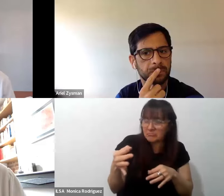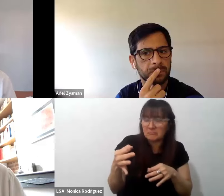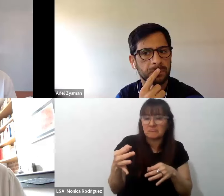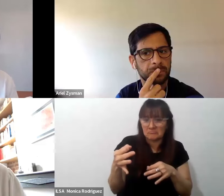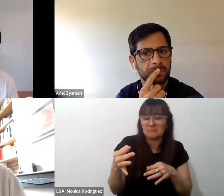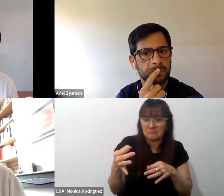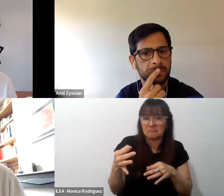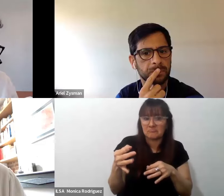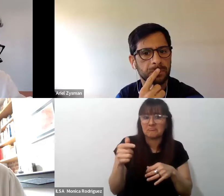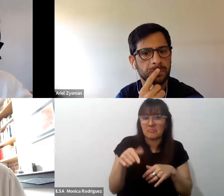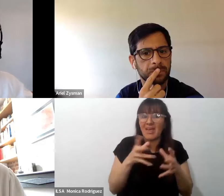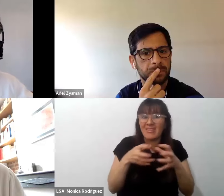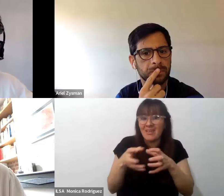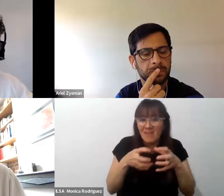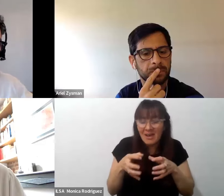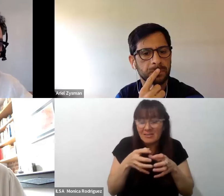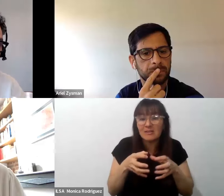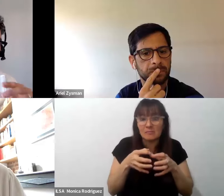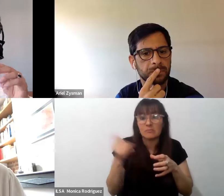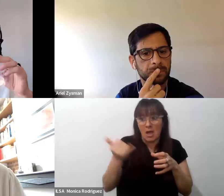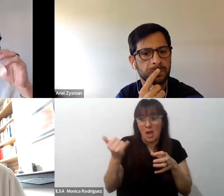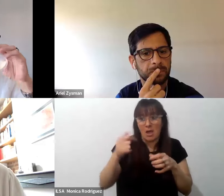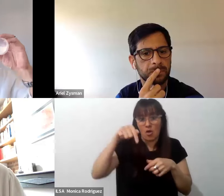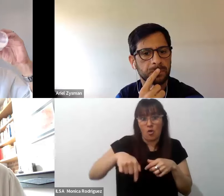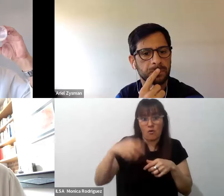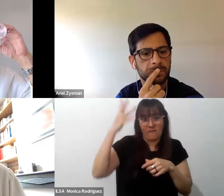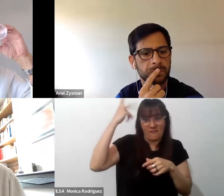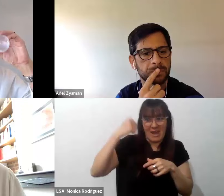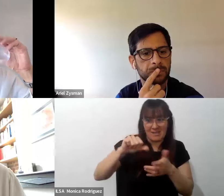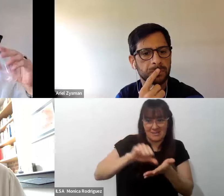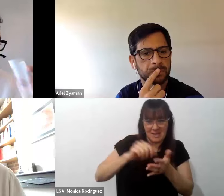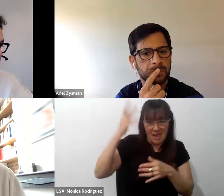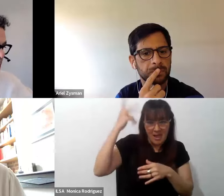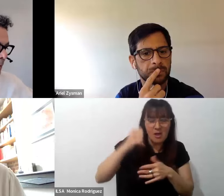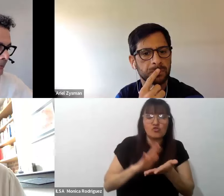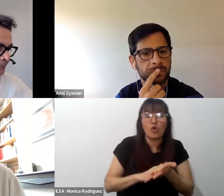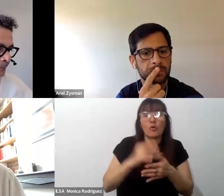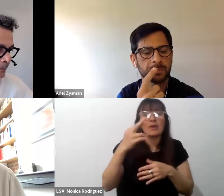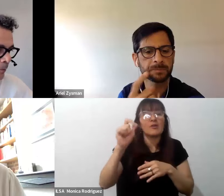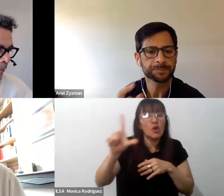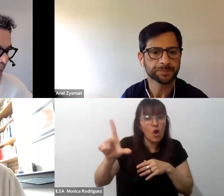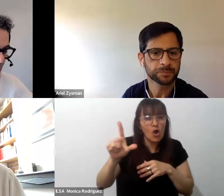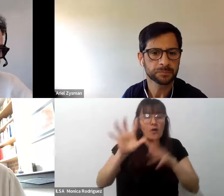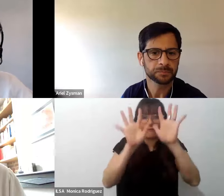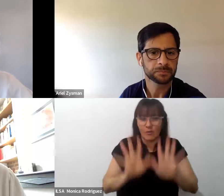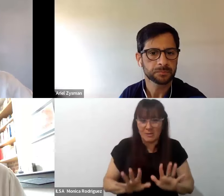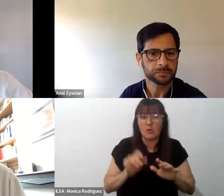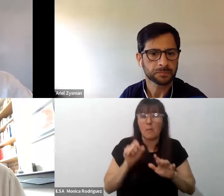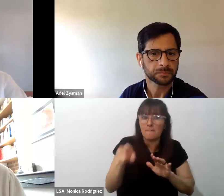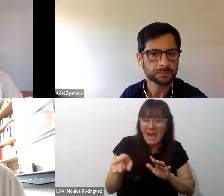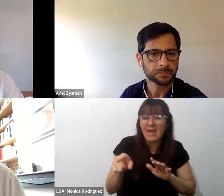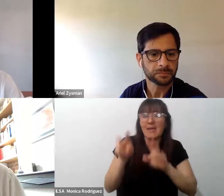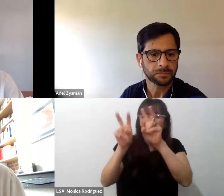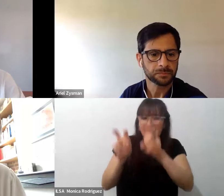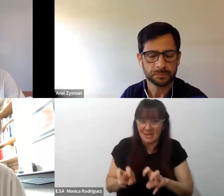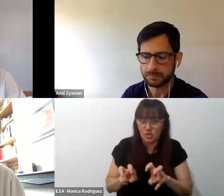el debate que existe hoy en Francia sobre el rol de la formación para y en la investigación